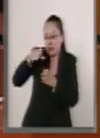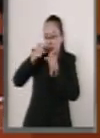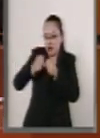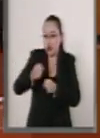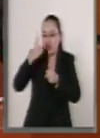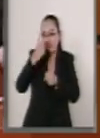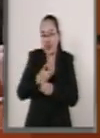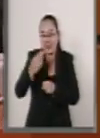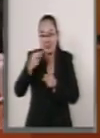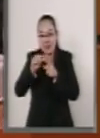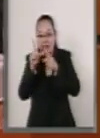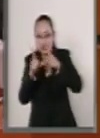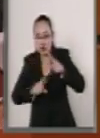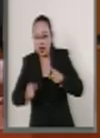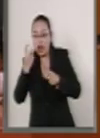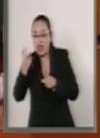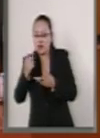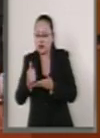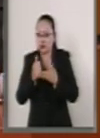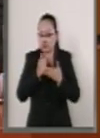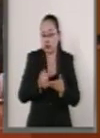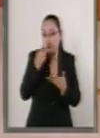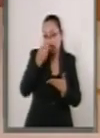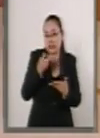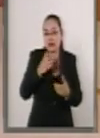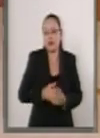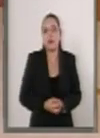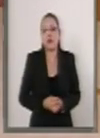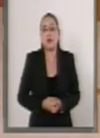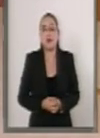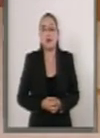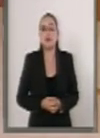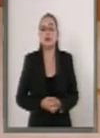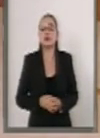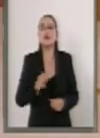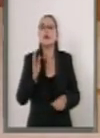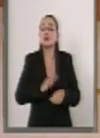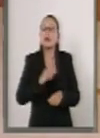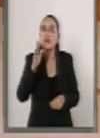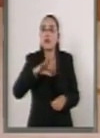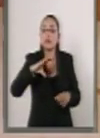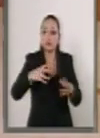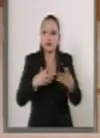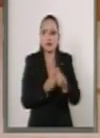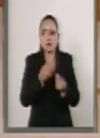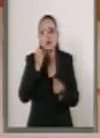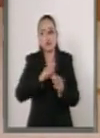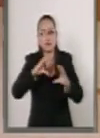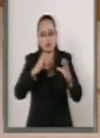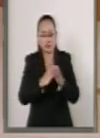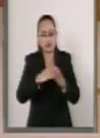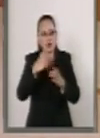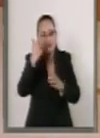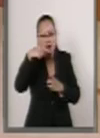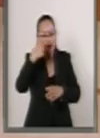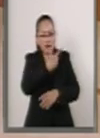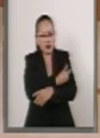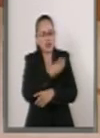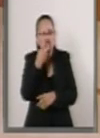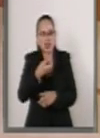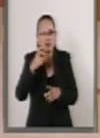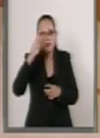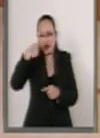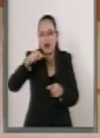hablando de seguridad nacional no cualquier cosa fortalecer el papel conductor del consejo nacional de vacunación para